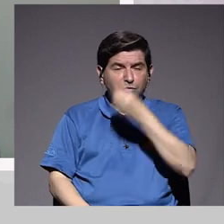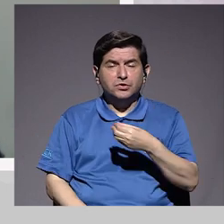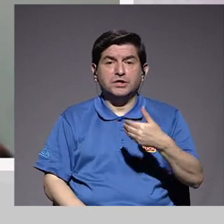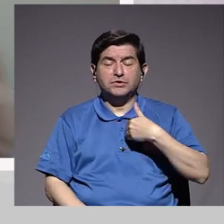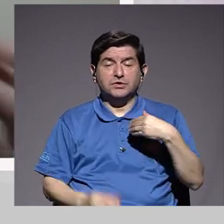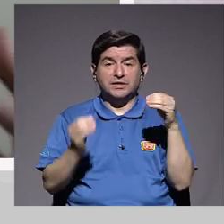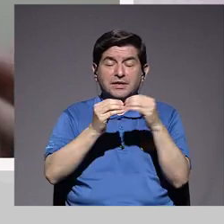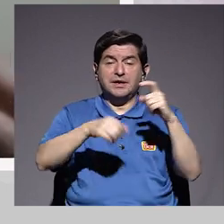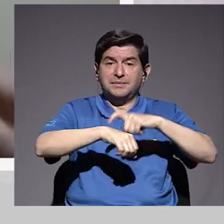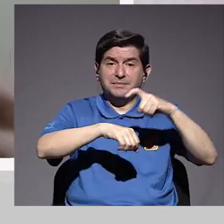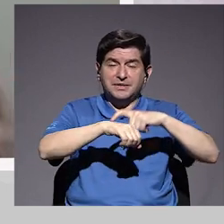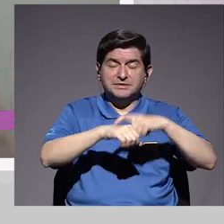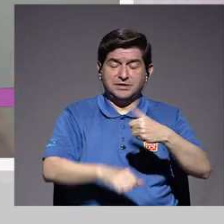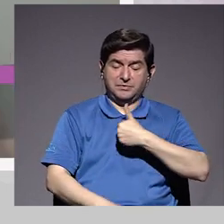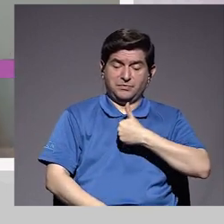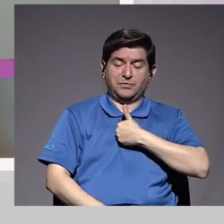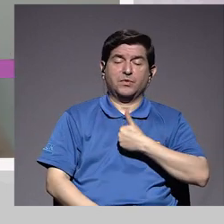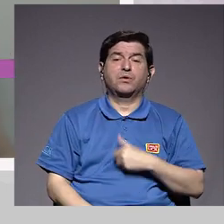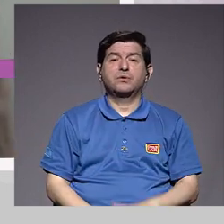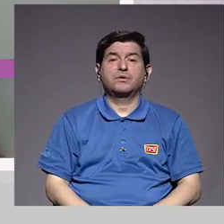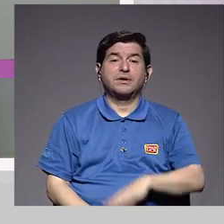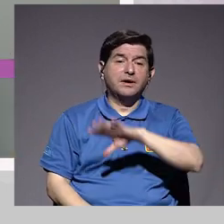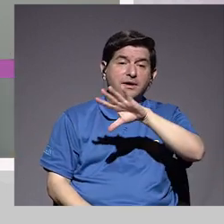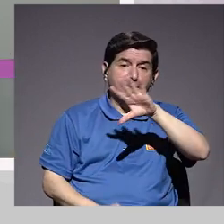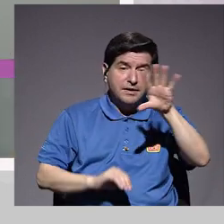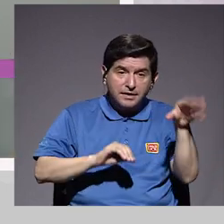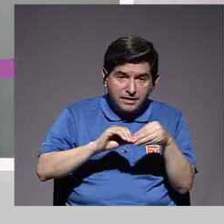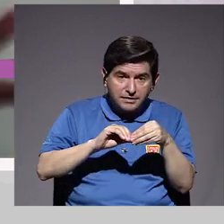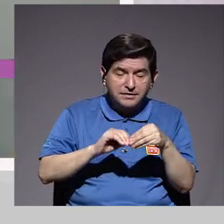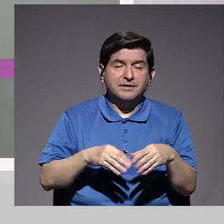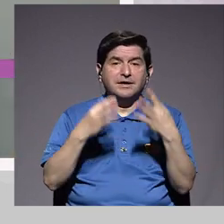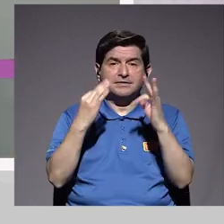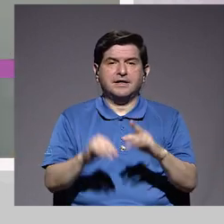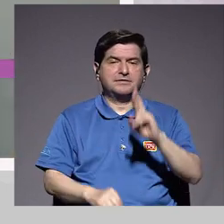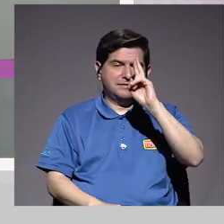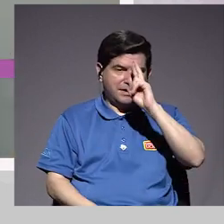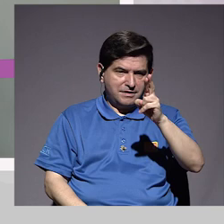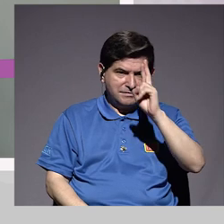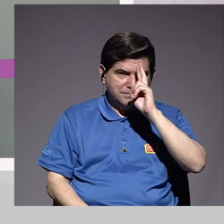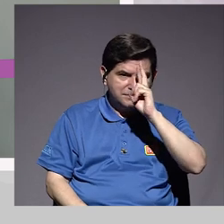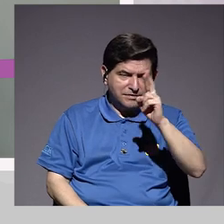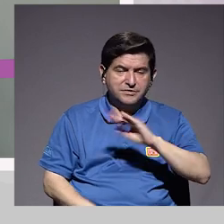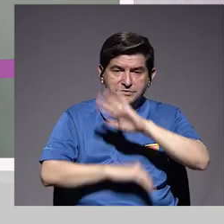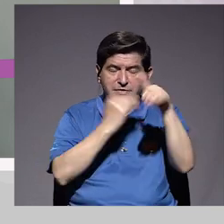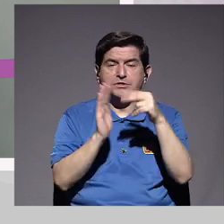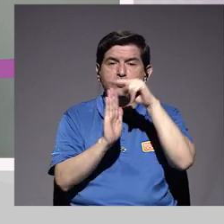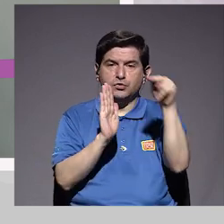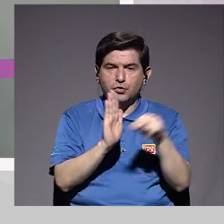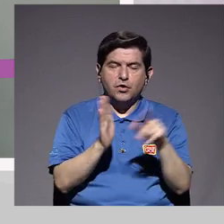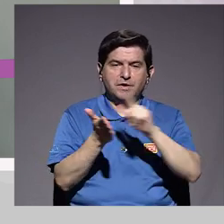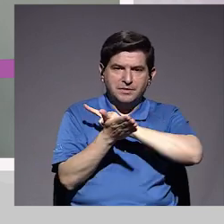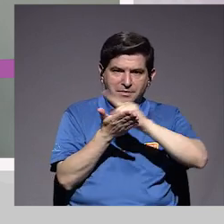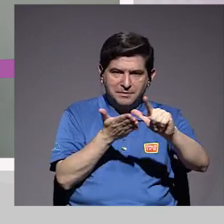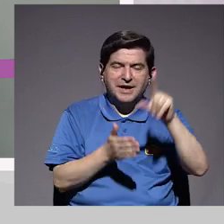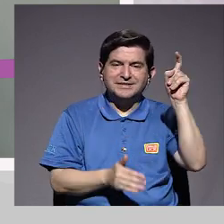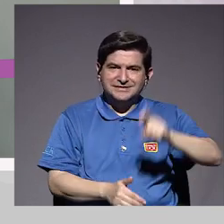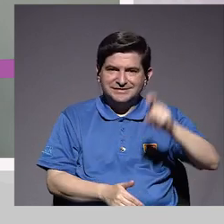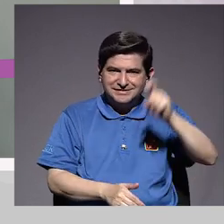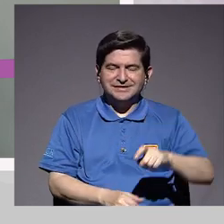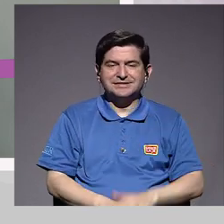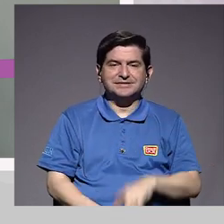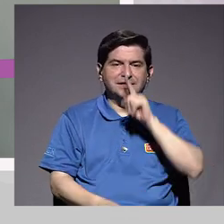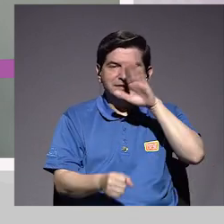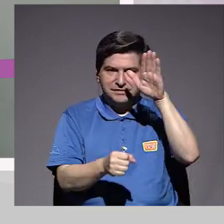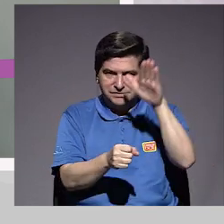también, porque tenemos más tiempo con nosotros mismos. Y por otro lado, pues entonces tratar de respetar todas las normas de higiene que se tienen